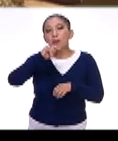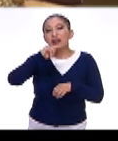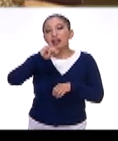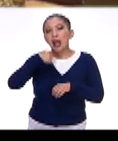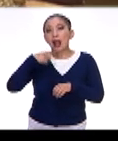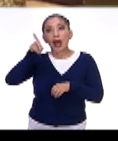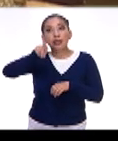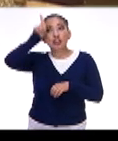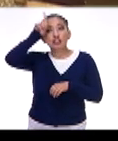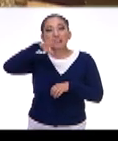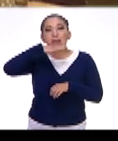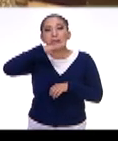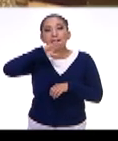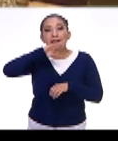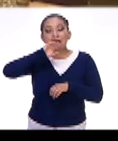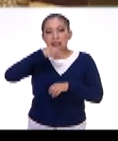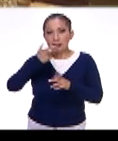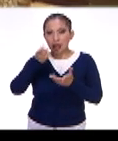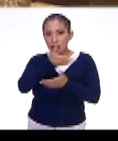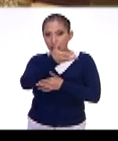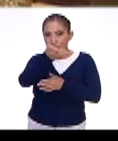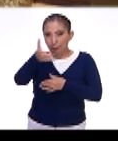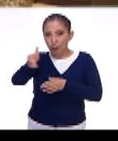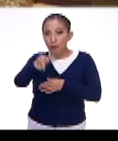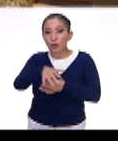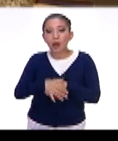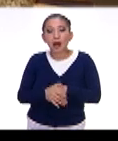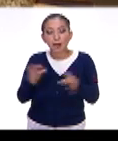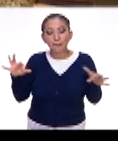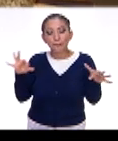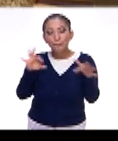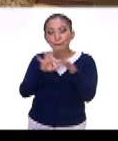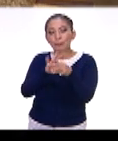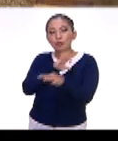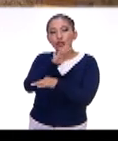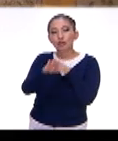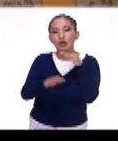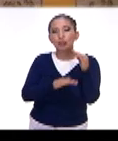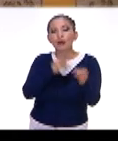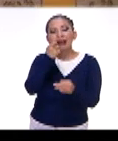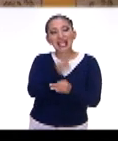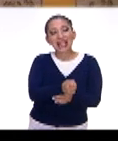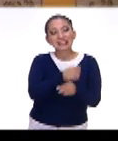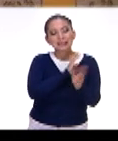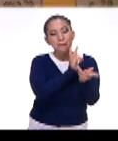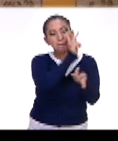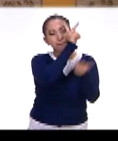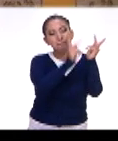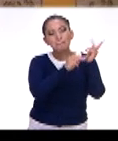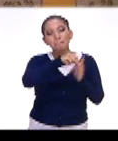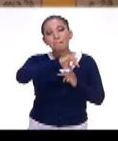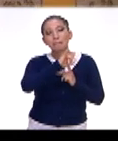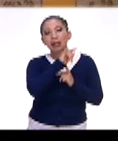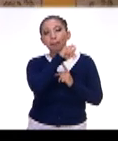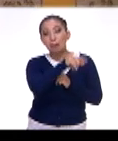diosa del maíz, la diosa de la agricultura, ligando todo lo que es la milpa. Por ejemplo, en estas ilustraciones